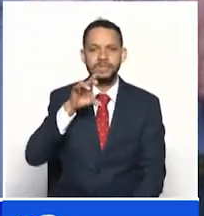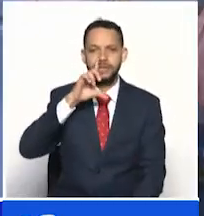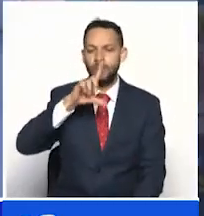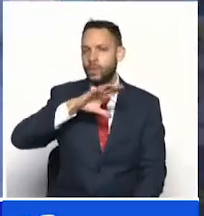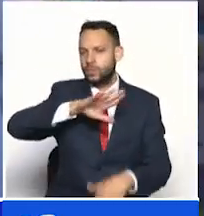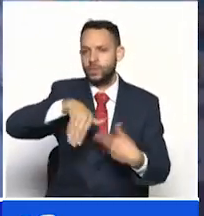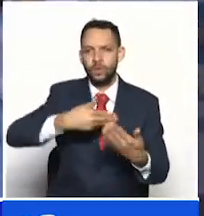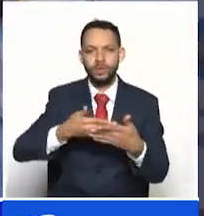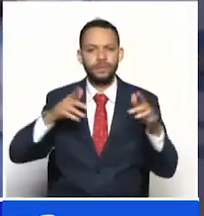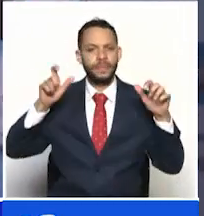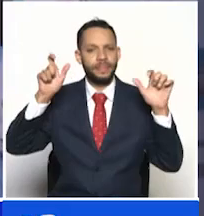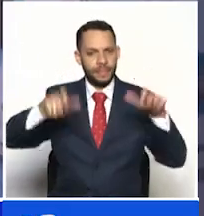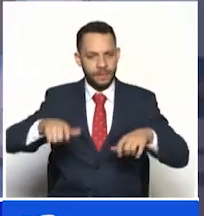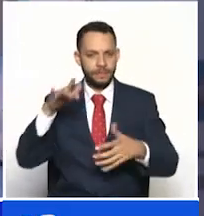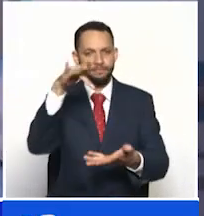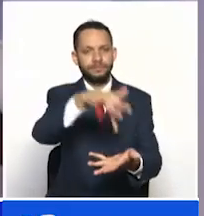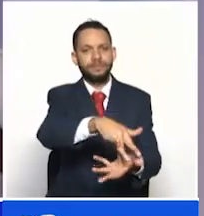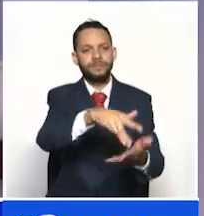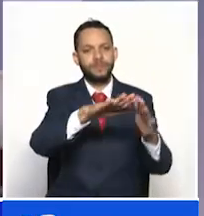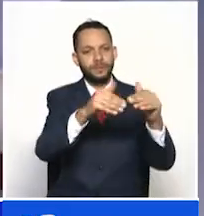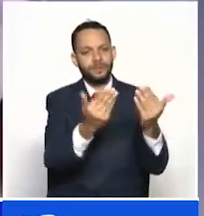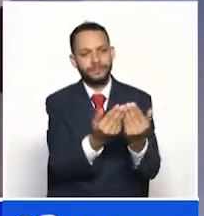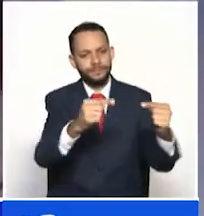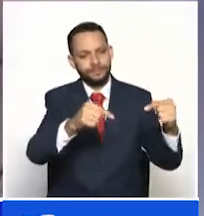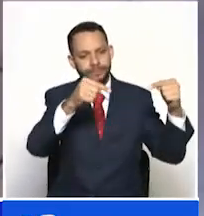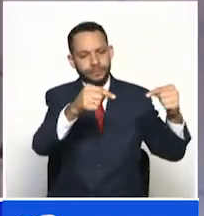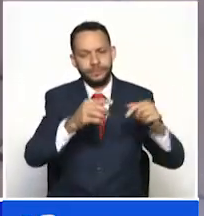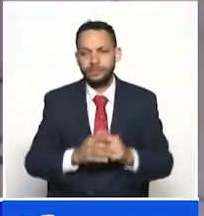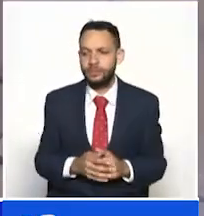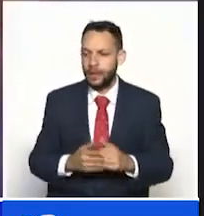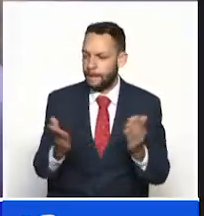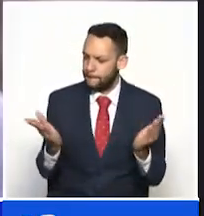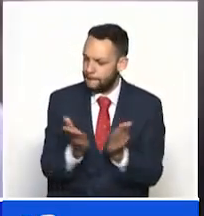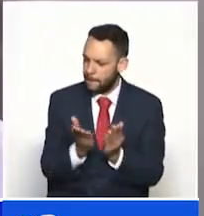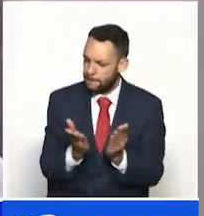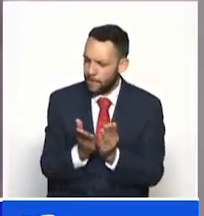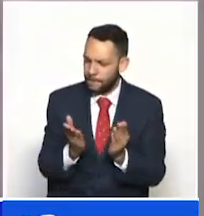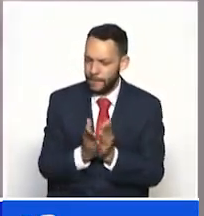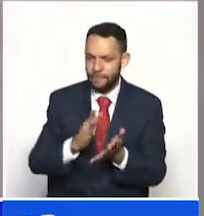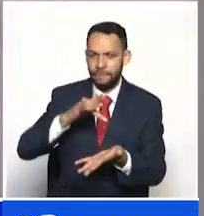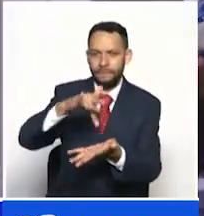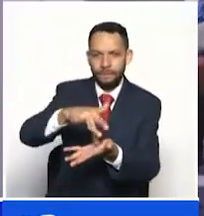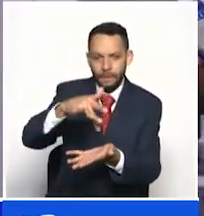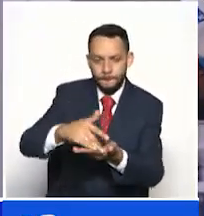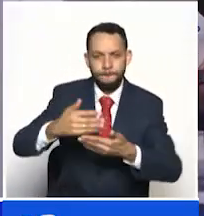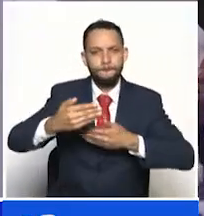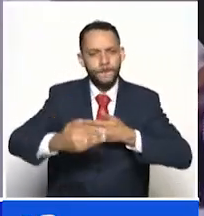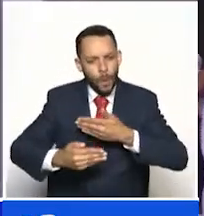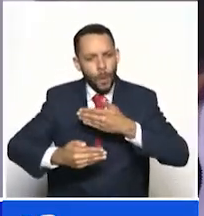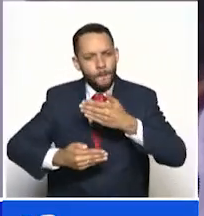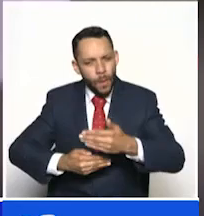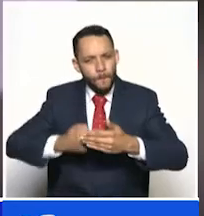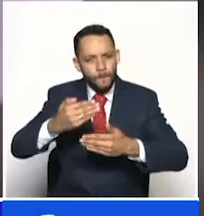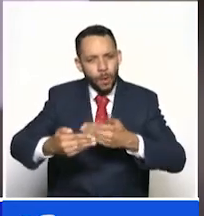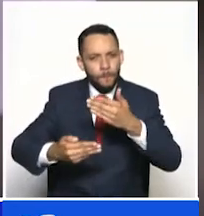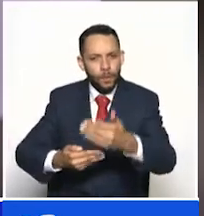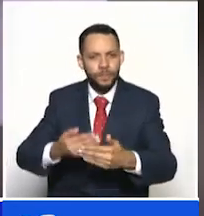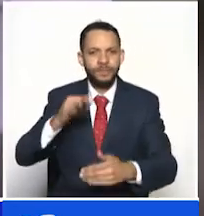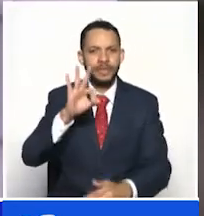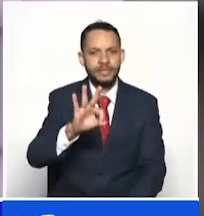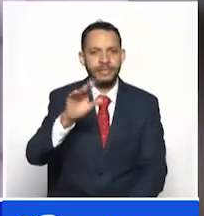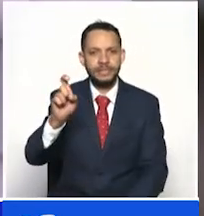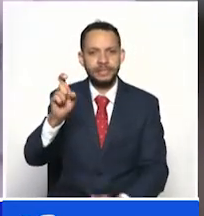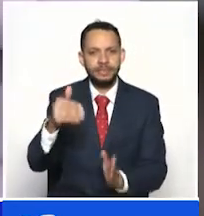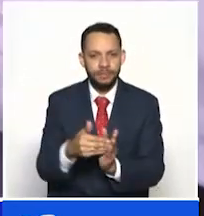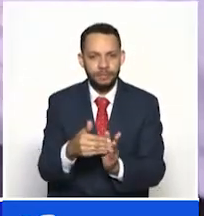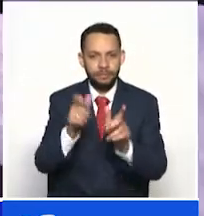instituciones educativas del departamento El proceso de retorno a clases en presencialidad gradual para los 36.000 estudiantes que tiene matriculado el